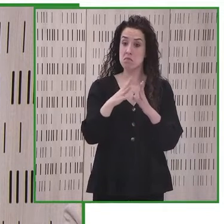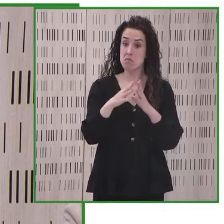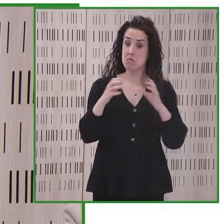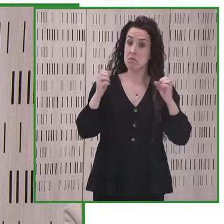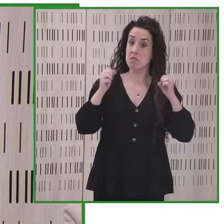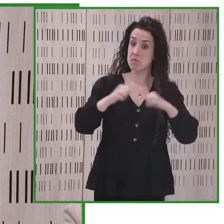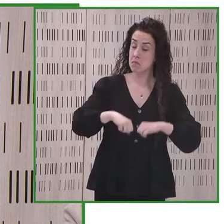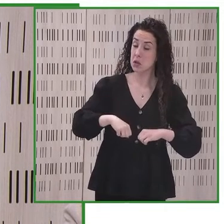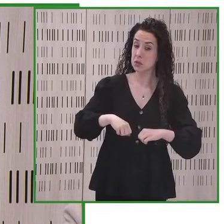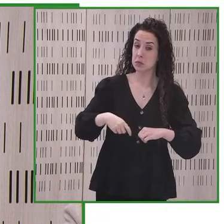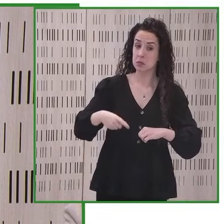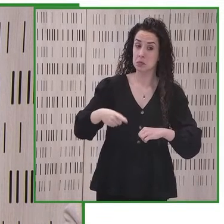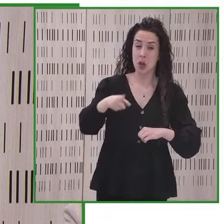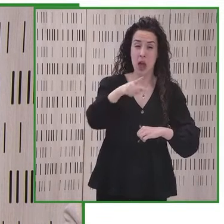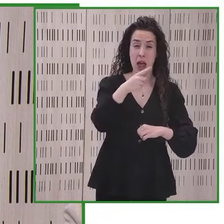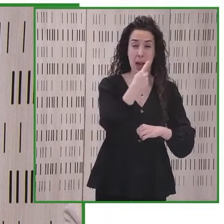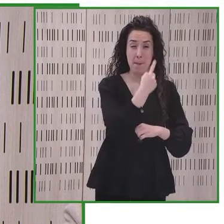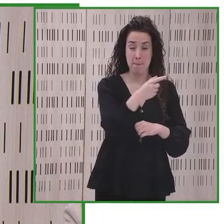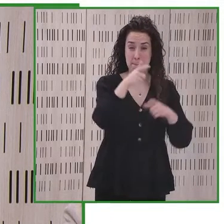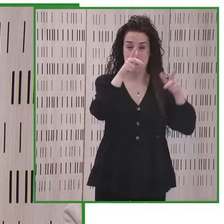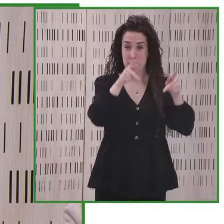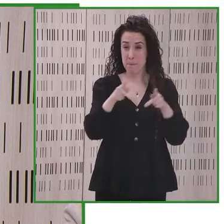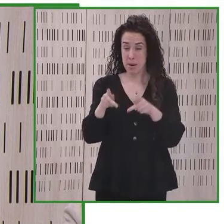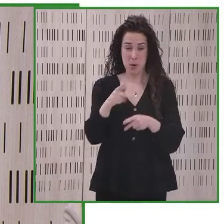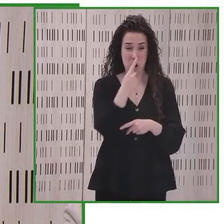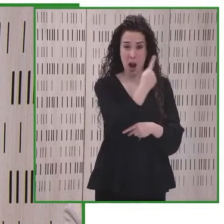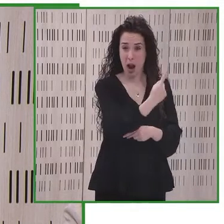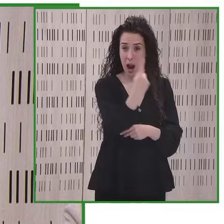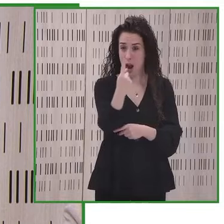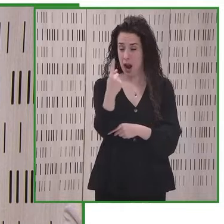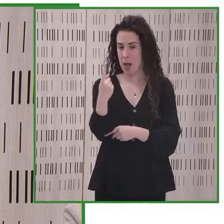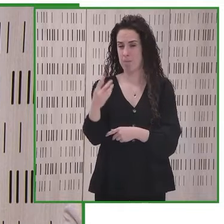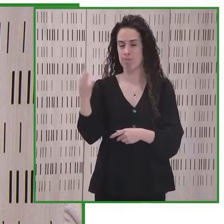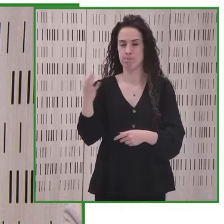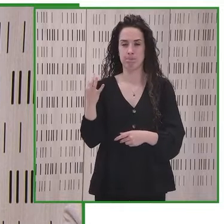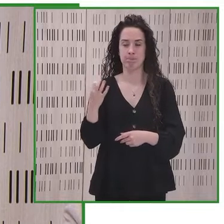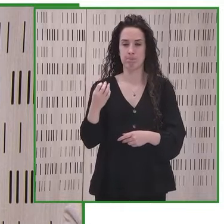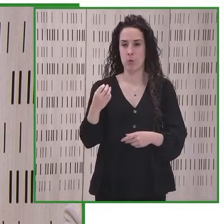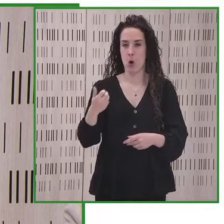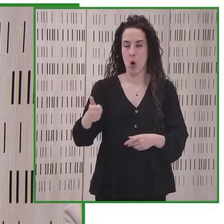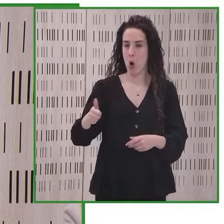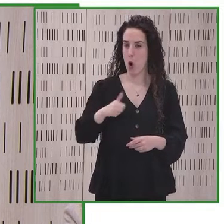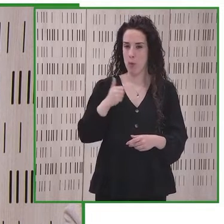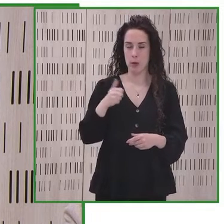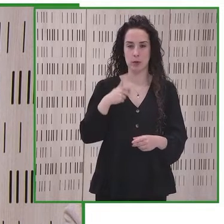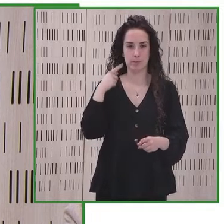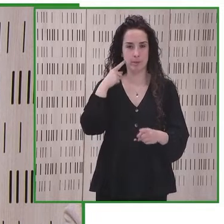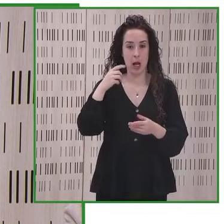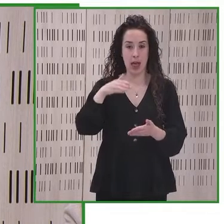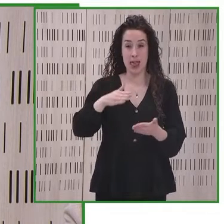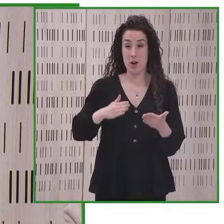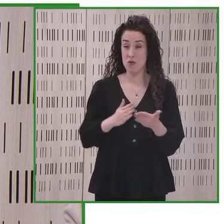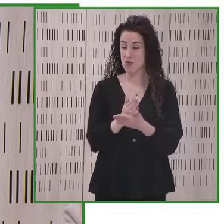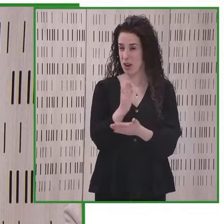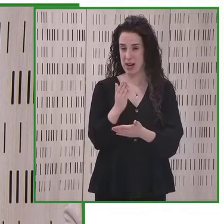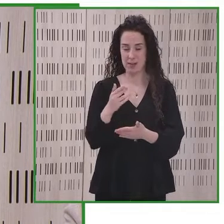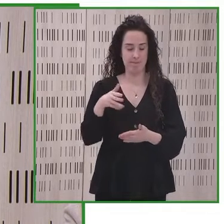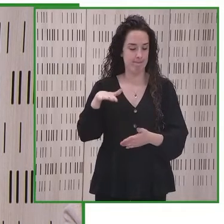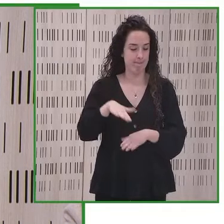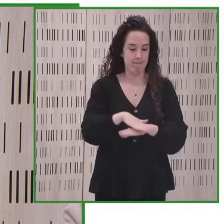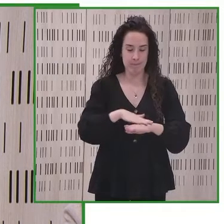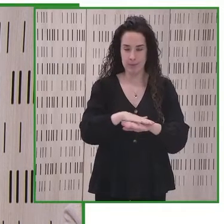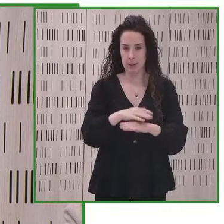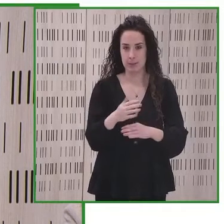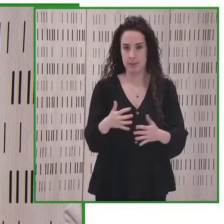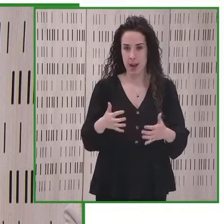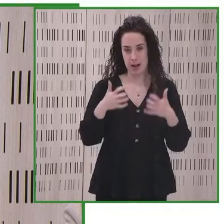y podemos ver que todo el mundo debe tener las mismas oportunidades